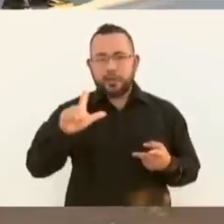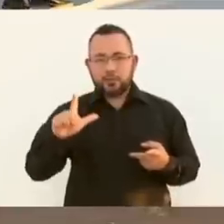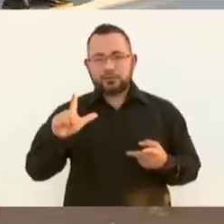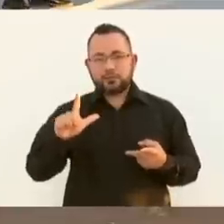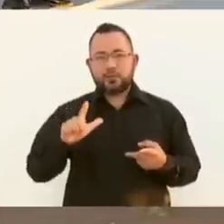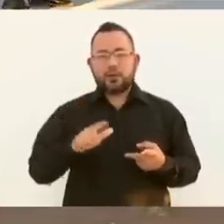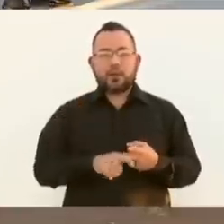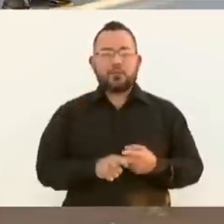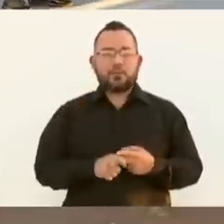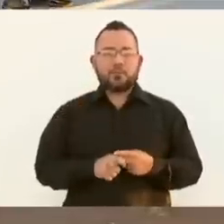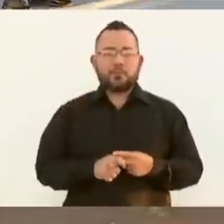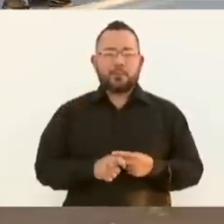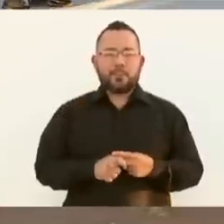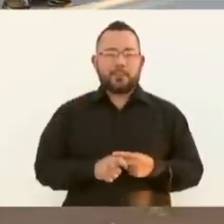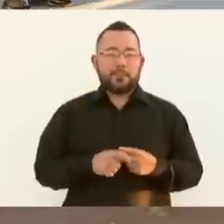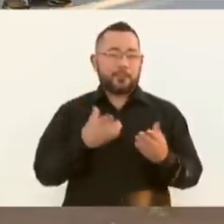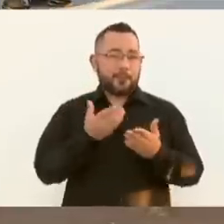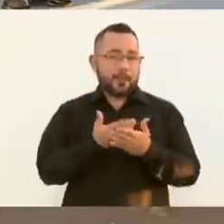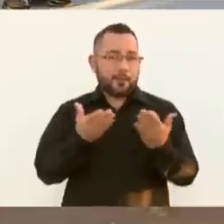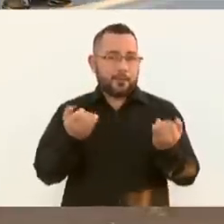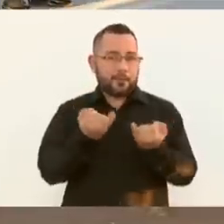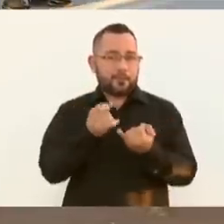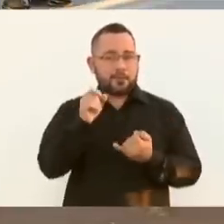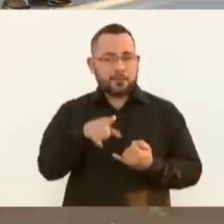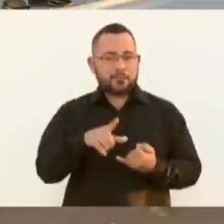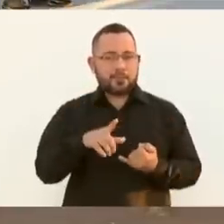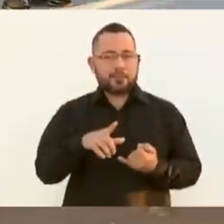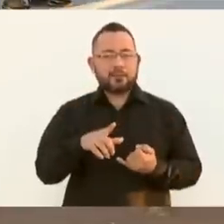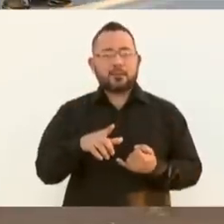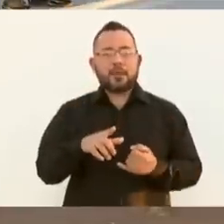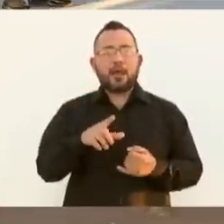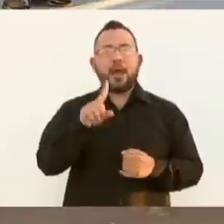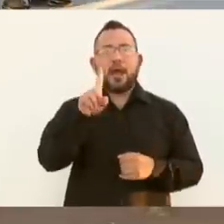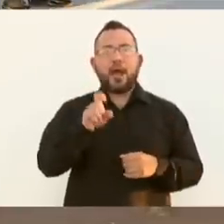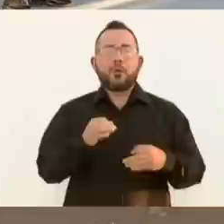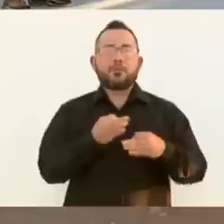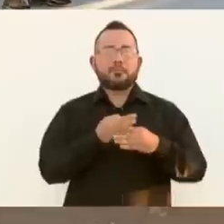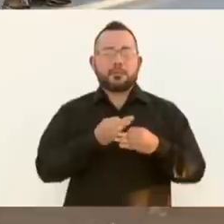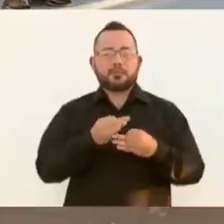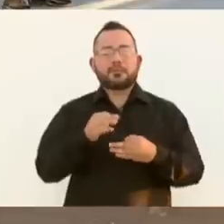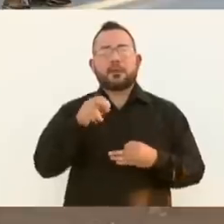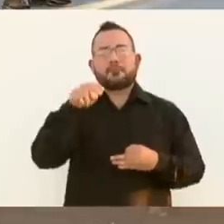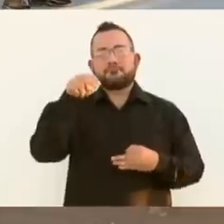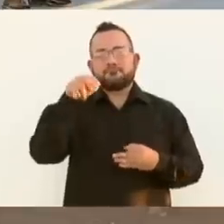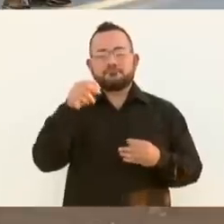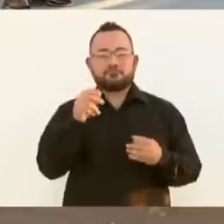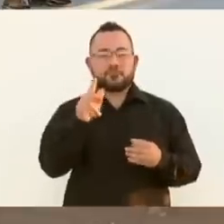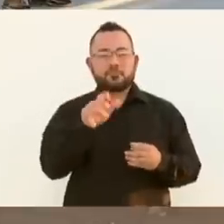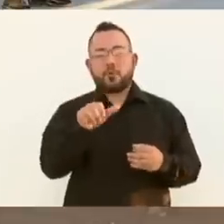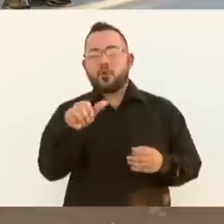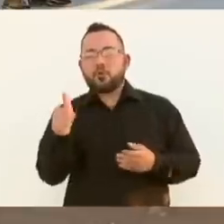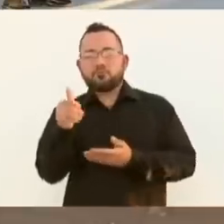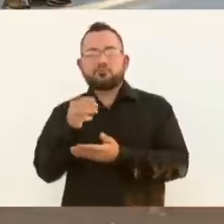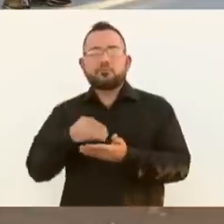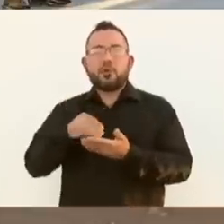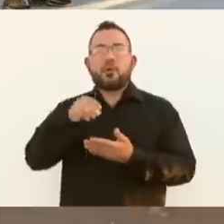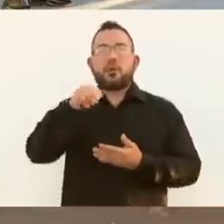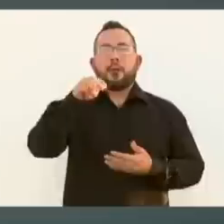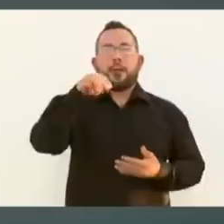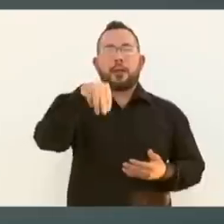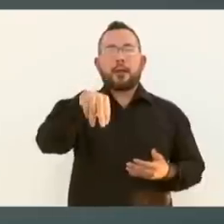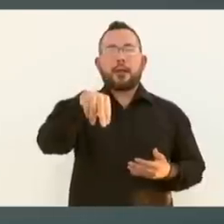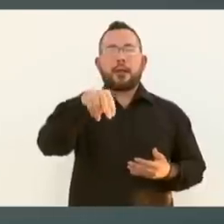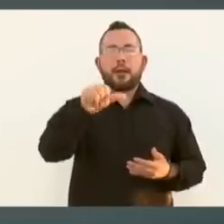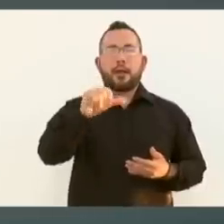ahora también Agua Prieta, Naco, van a tener este beneficio, van